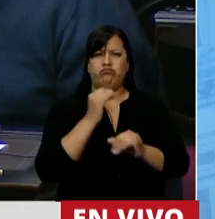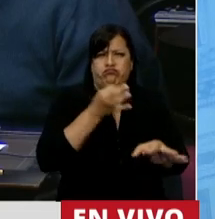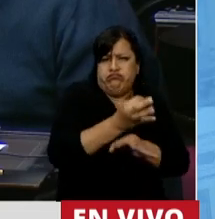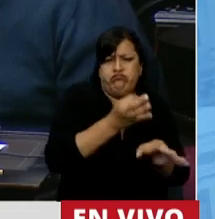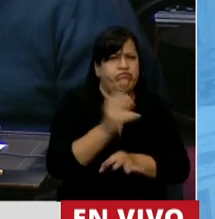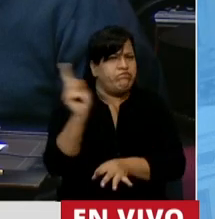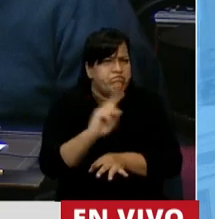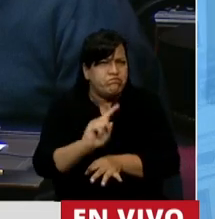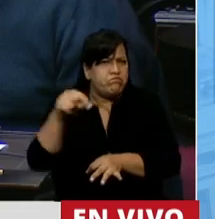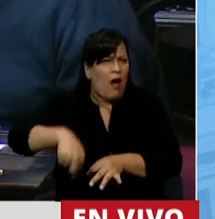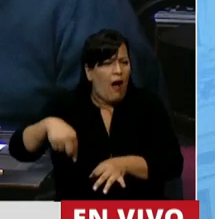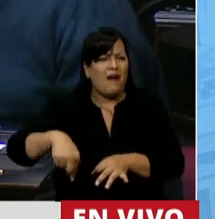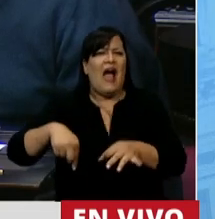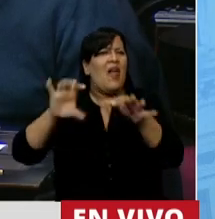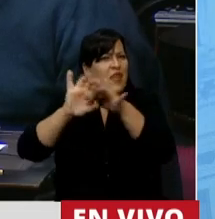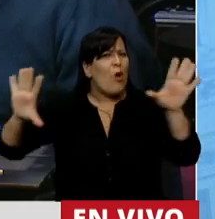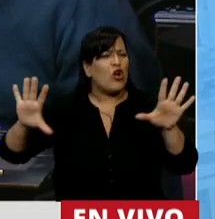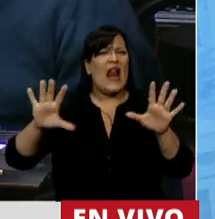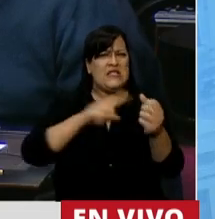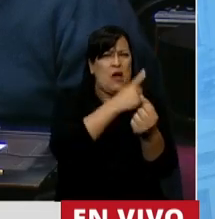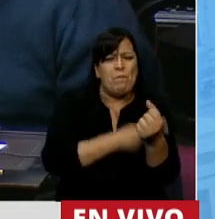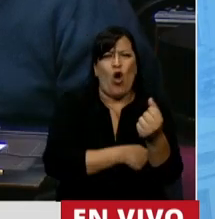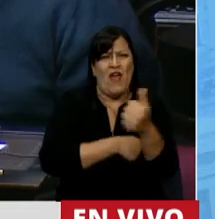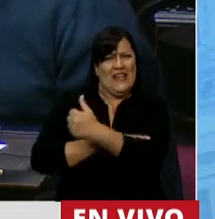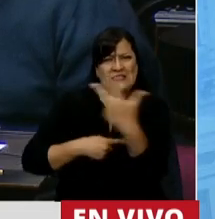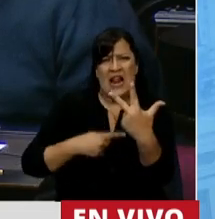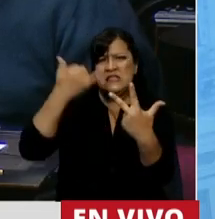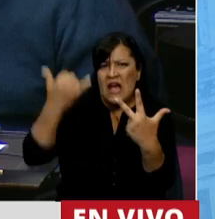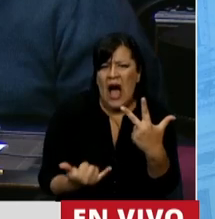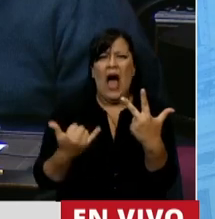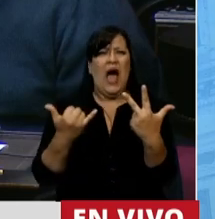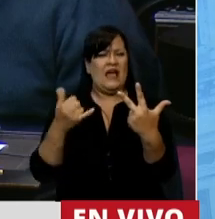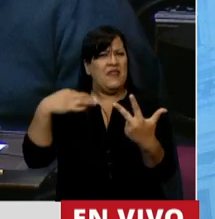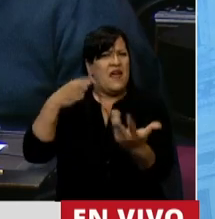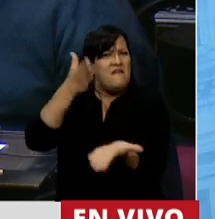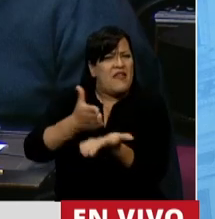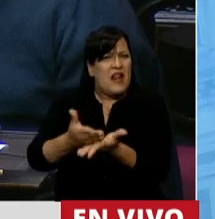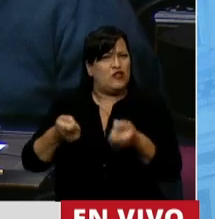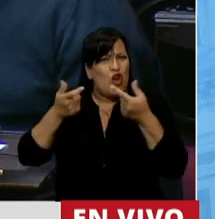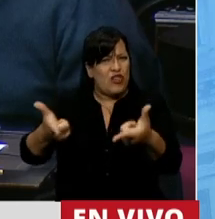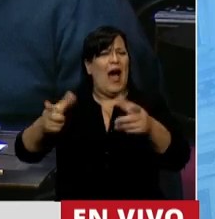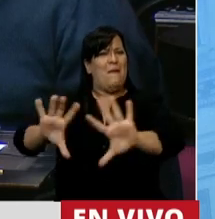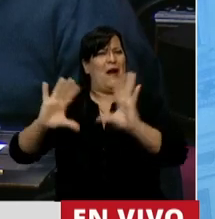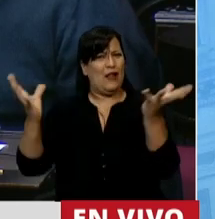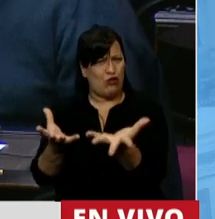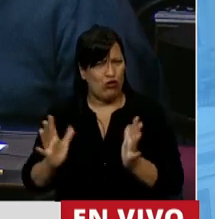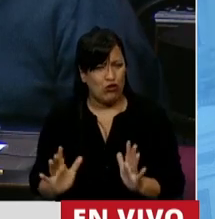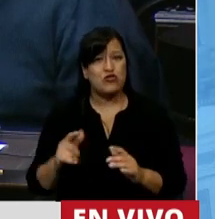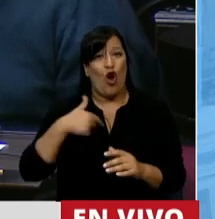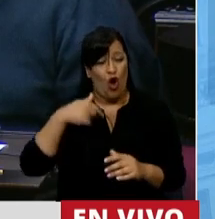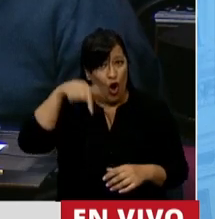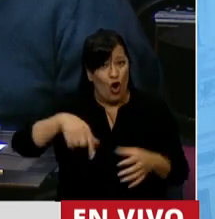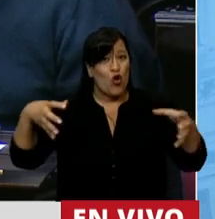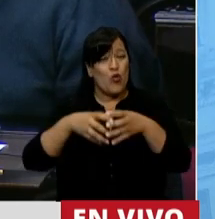República democrática, construyemos derechos universales. Señor Presidente, hoy el presidente de mi bloque